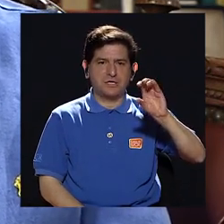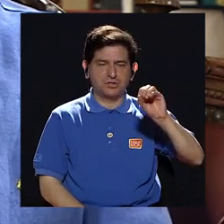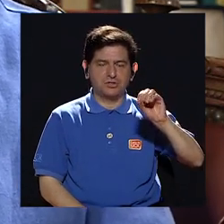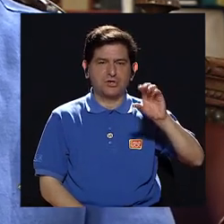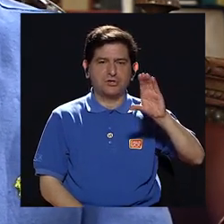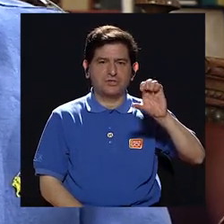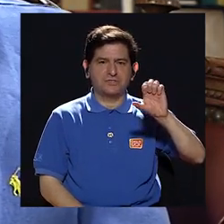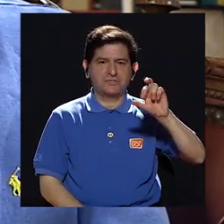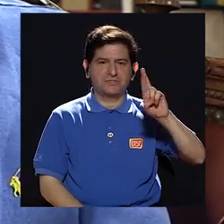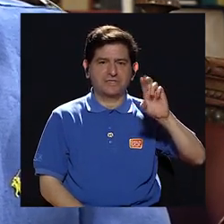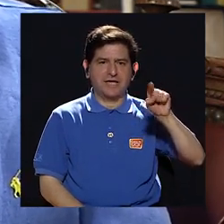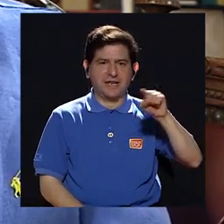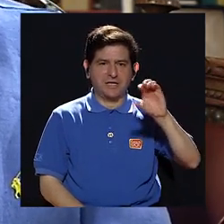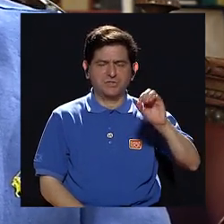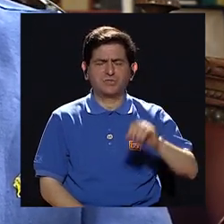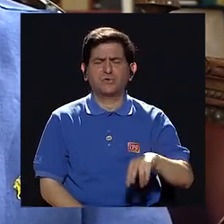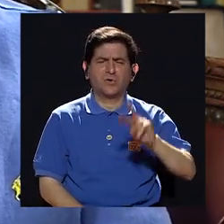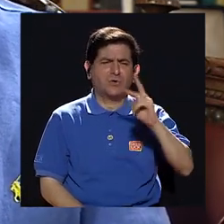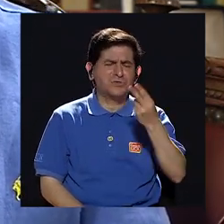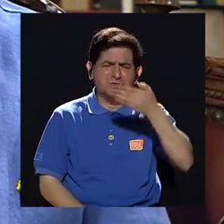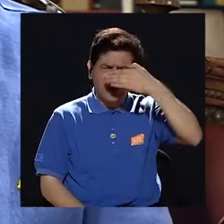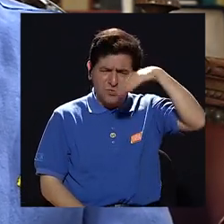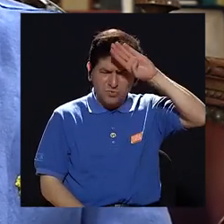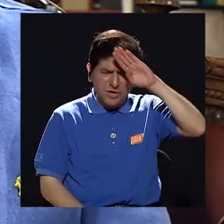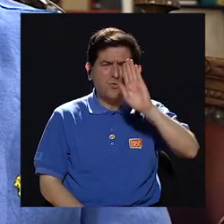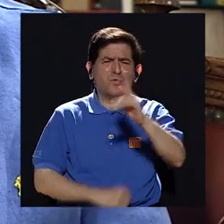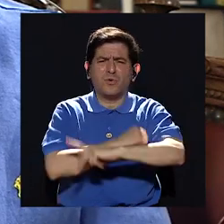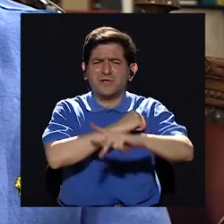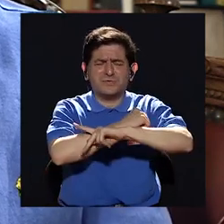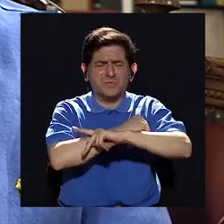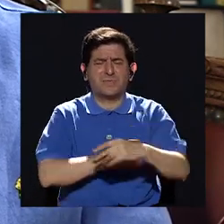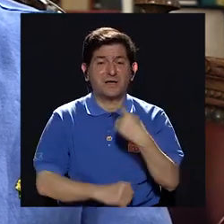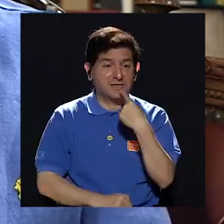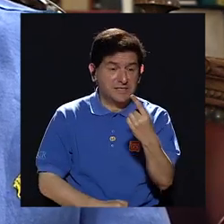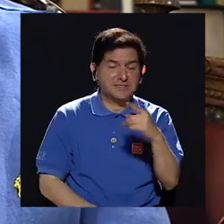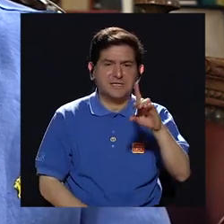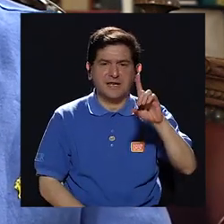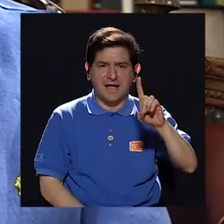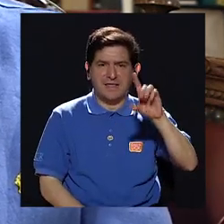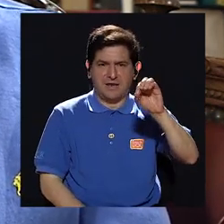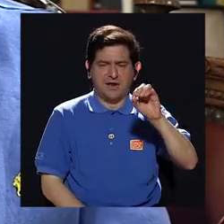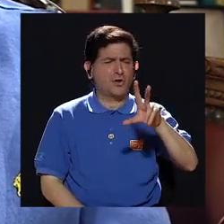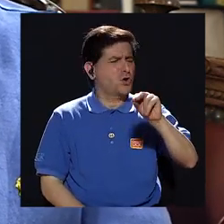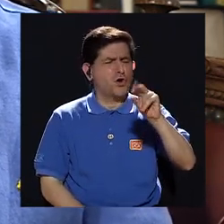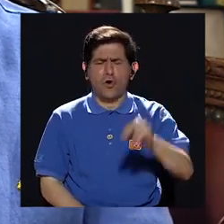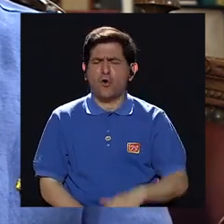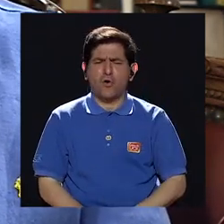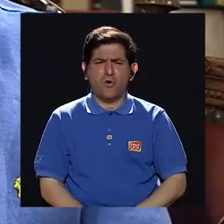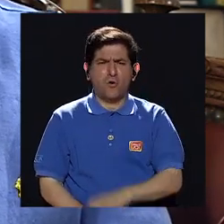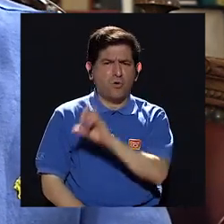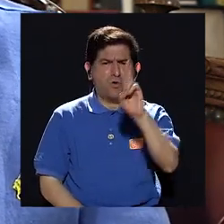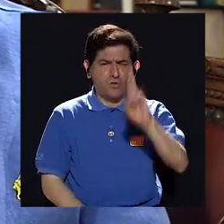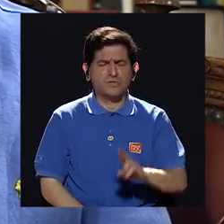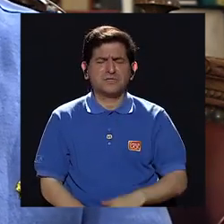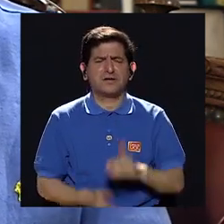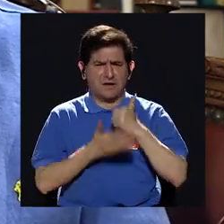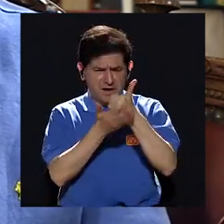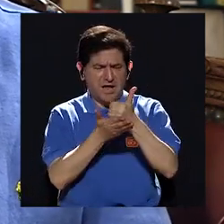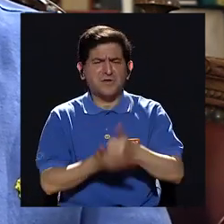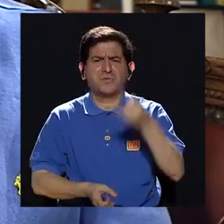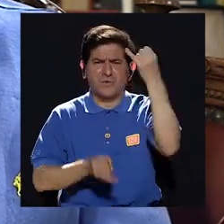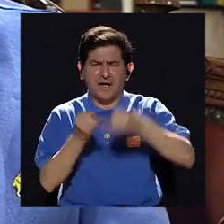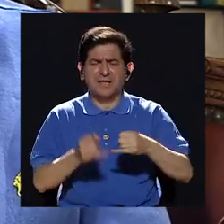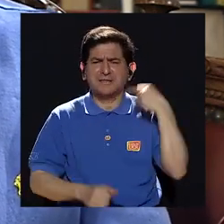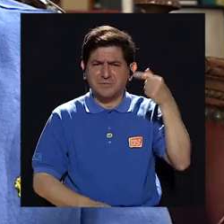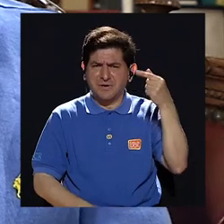no queremos que hagas una segunda Cuba de tu país Costa Rica te ayudó mucho acabar con la dinastía de los